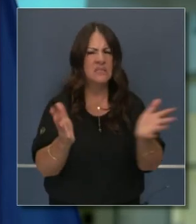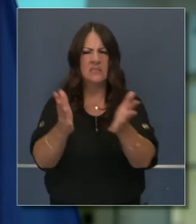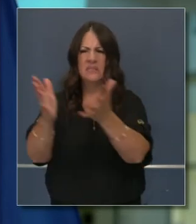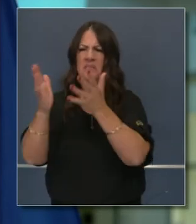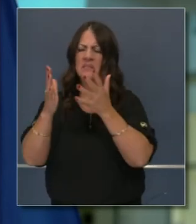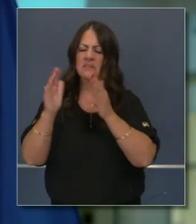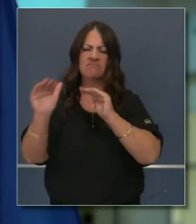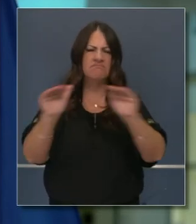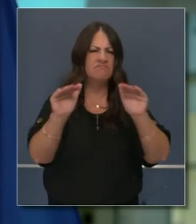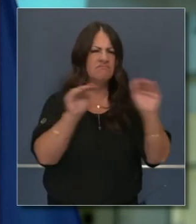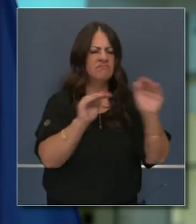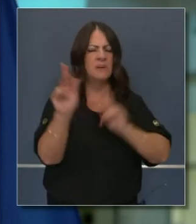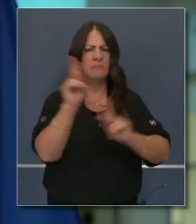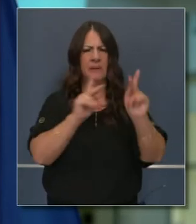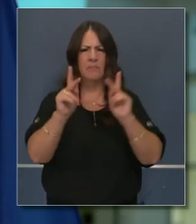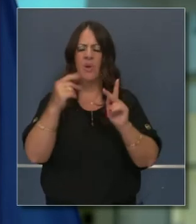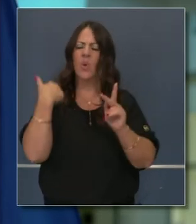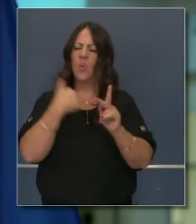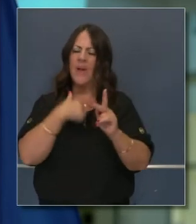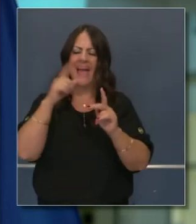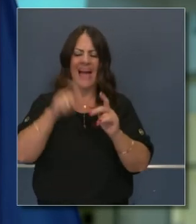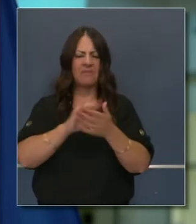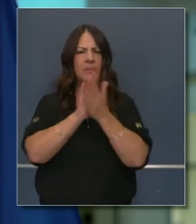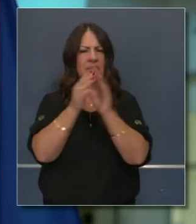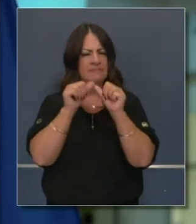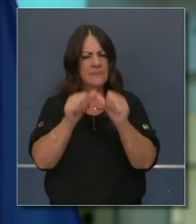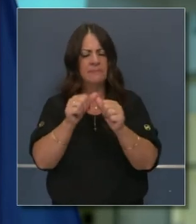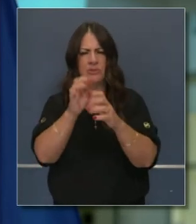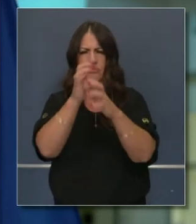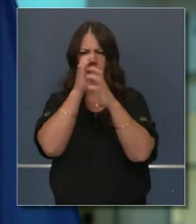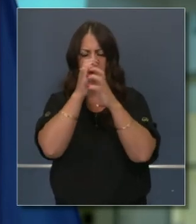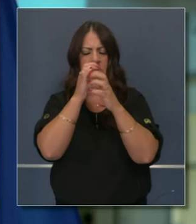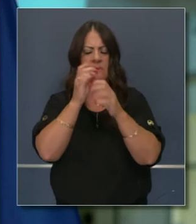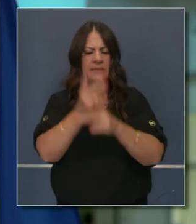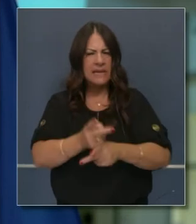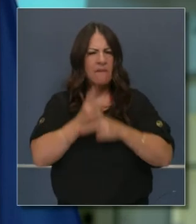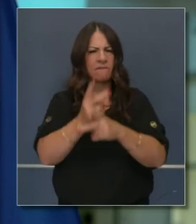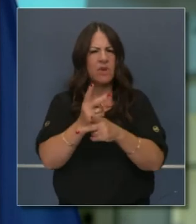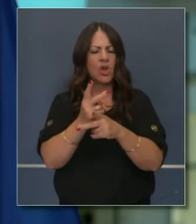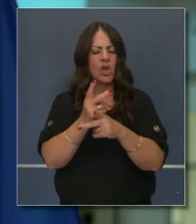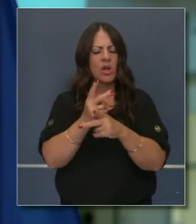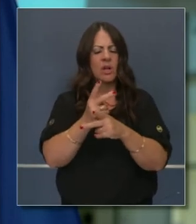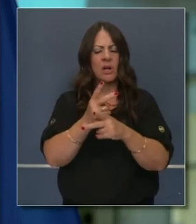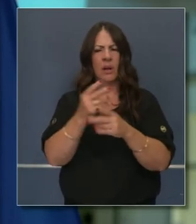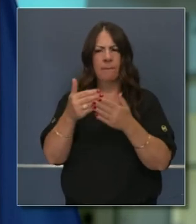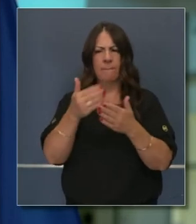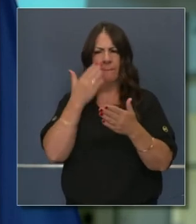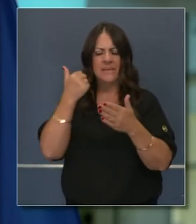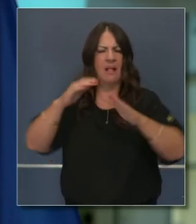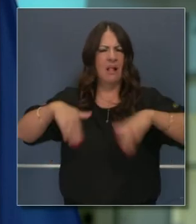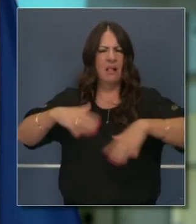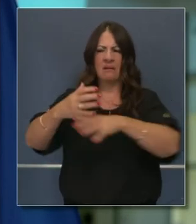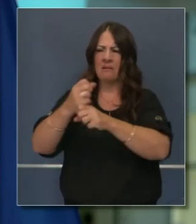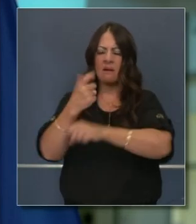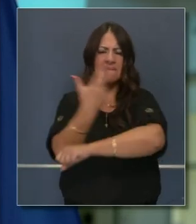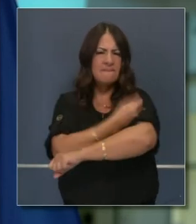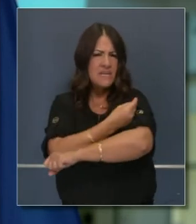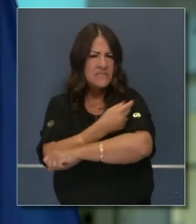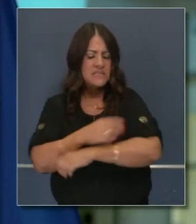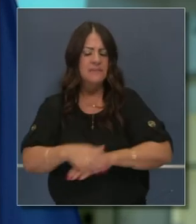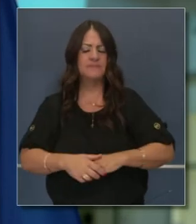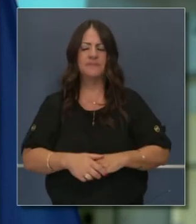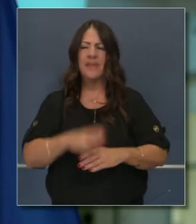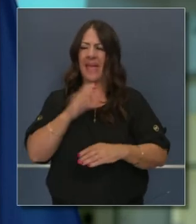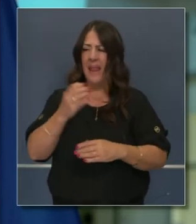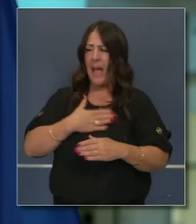comunidad de una manera confiable, como lo dijo el gobernador, que debemos duplicar nuestros esfuerzos en cuanto al plan de las